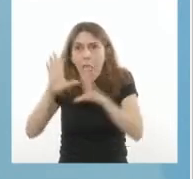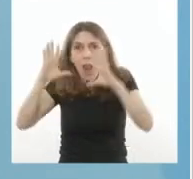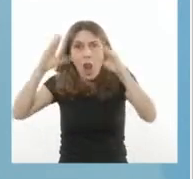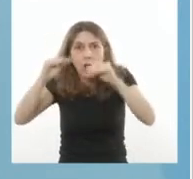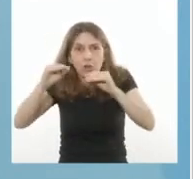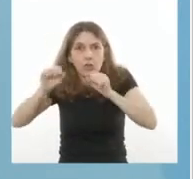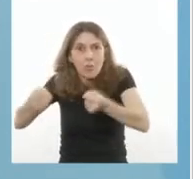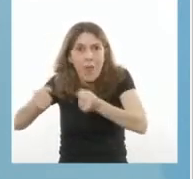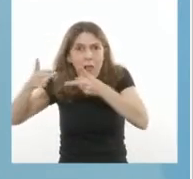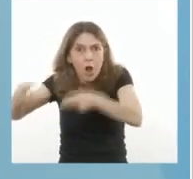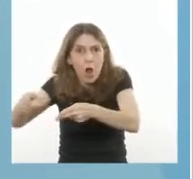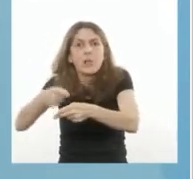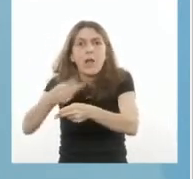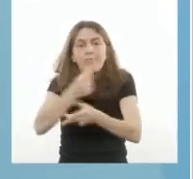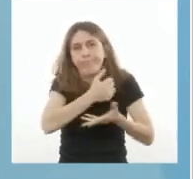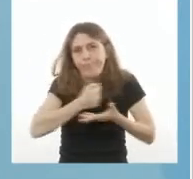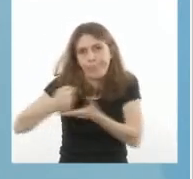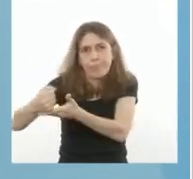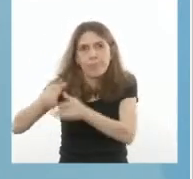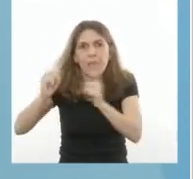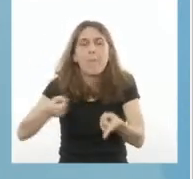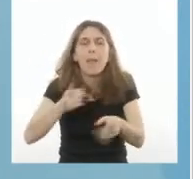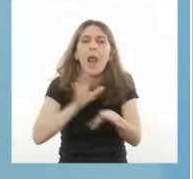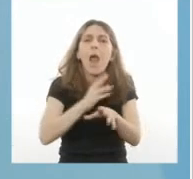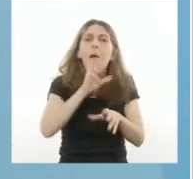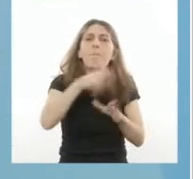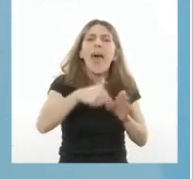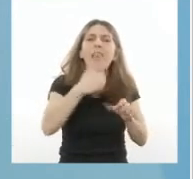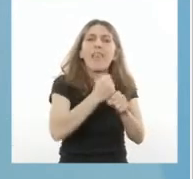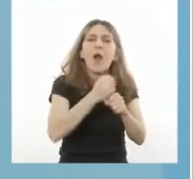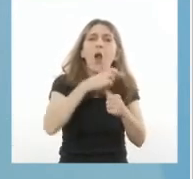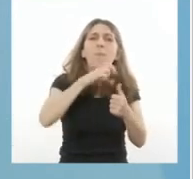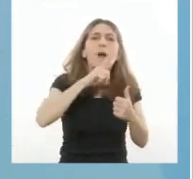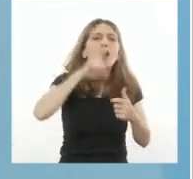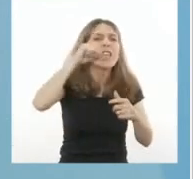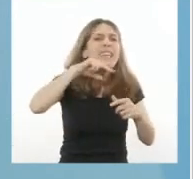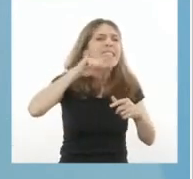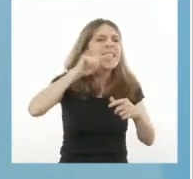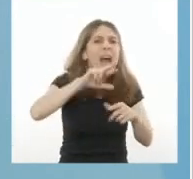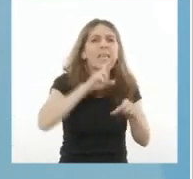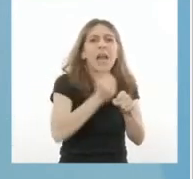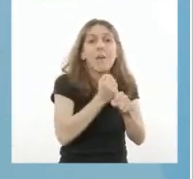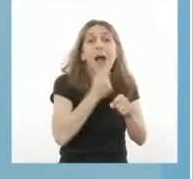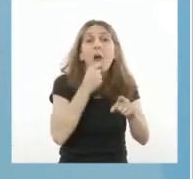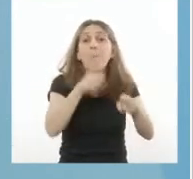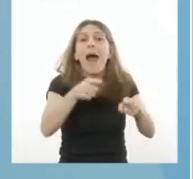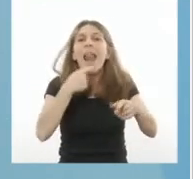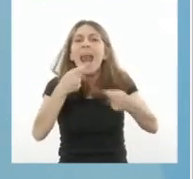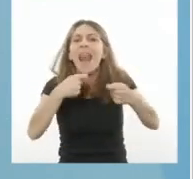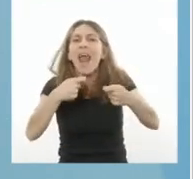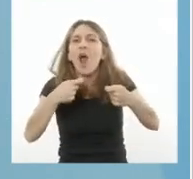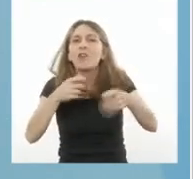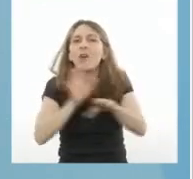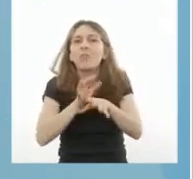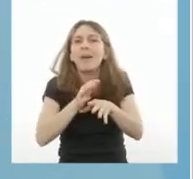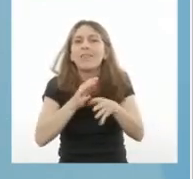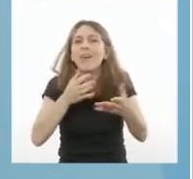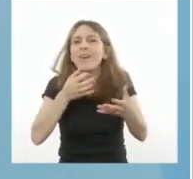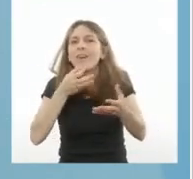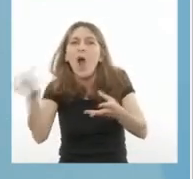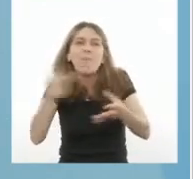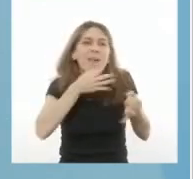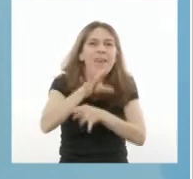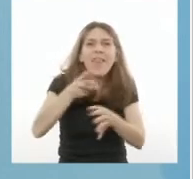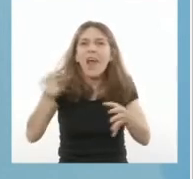Ampliamos el programa Potenciar Trabajo para asistir a los trabajadores del mercado informal y